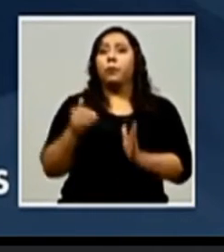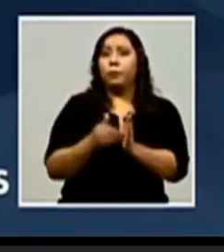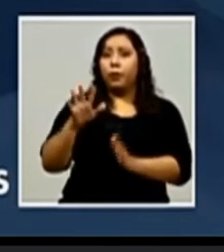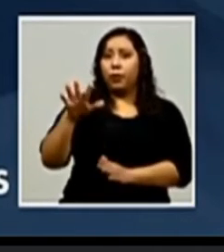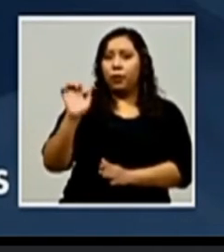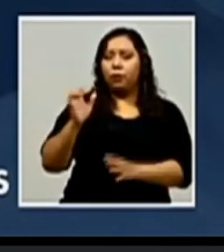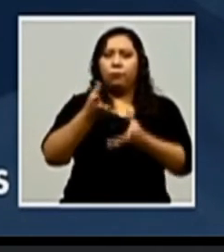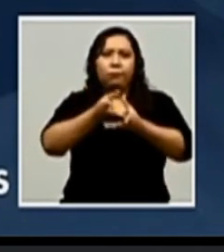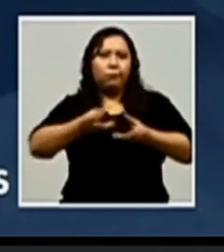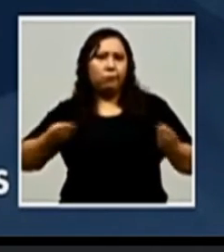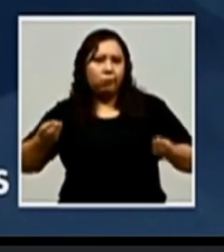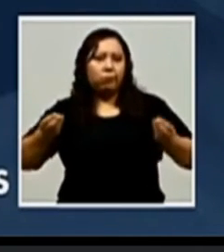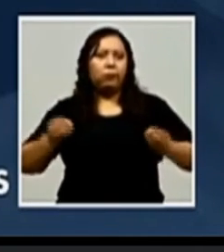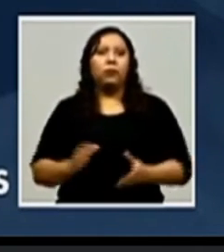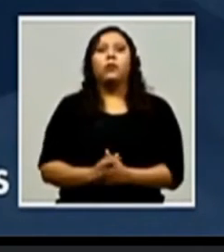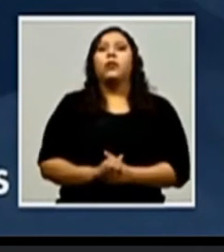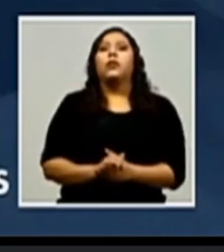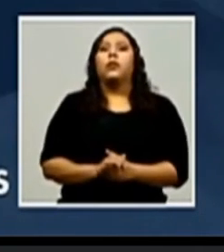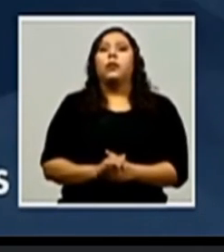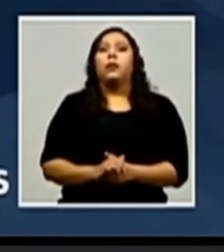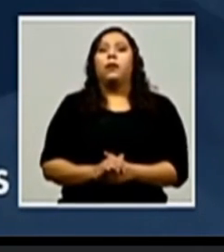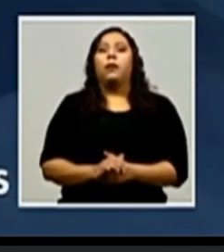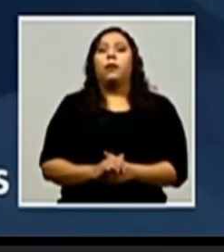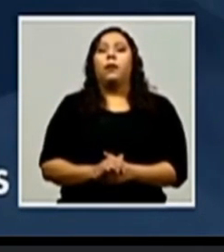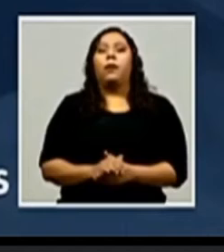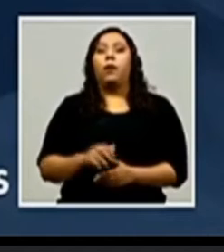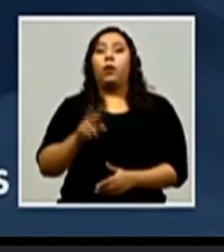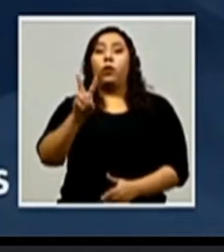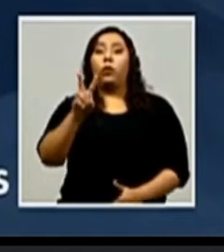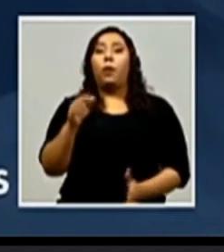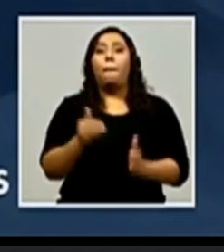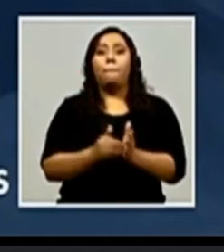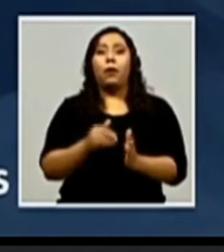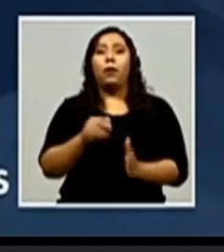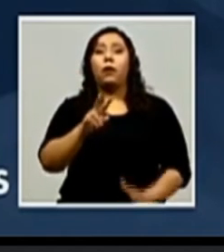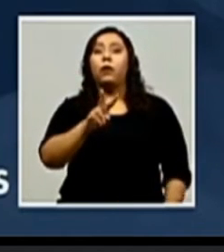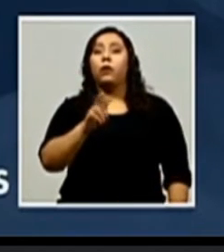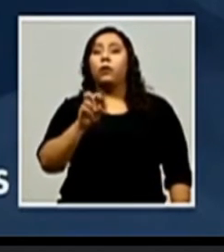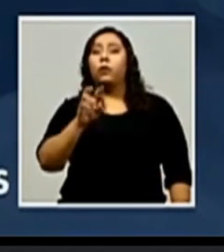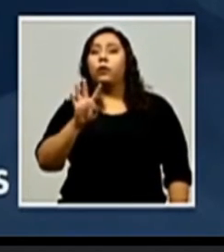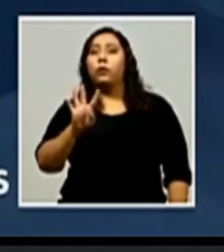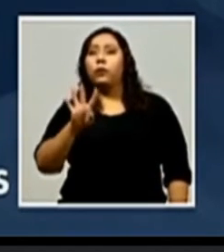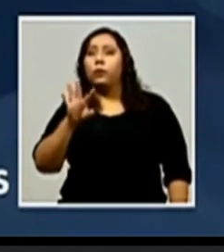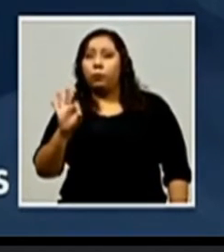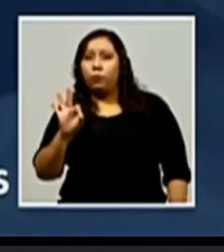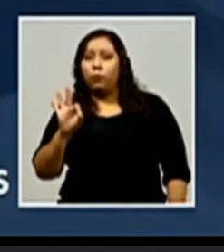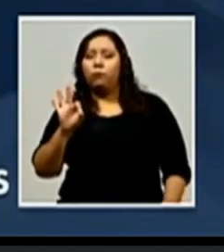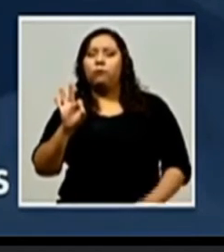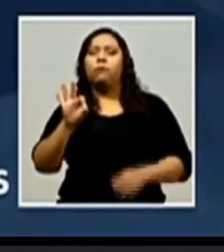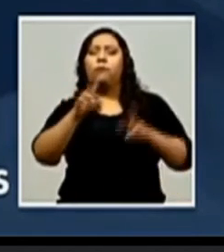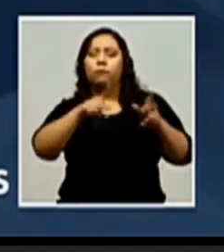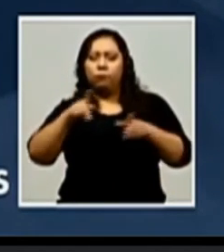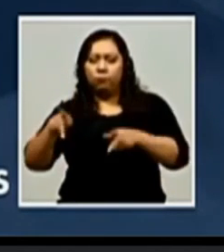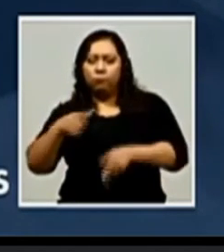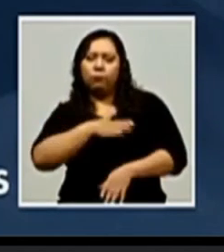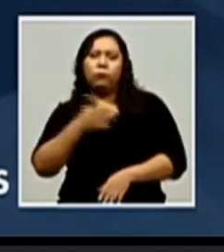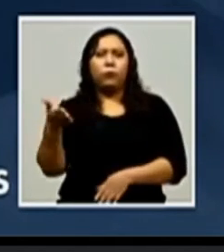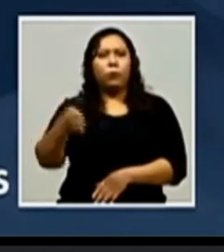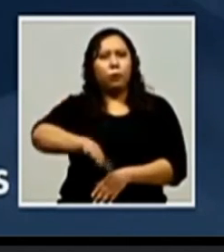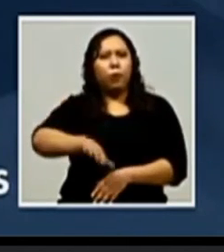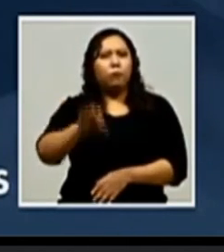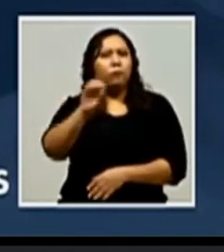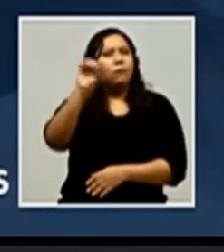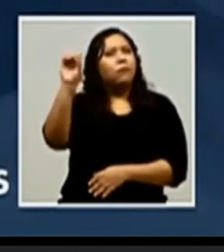se han recuperado y se reporta un total de 2,249 fallecimientos confirmados para una